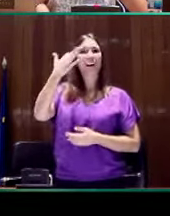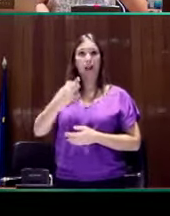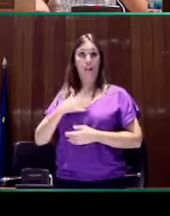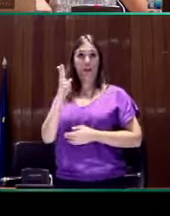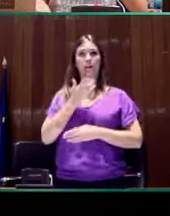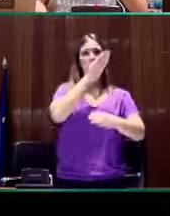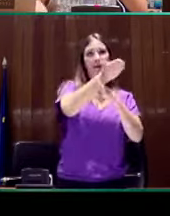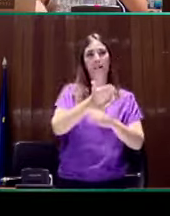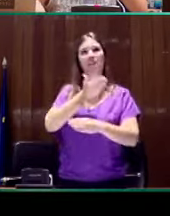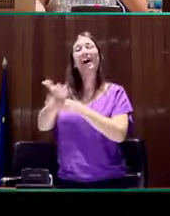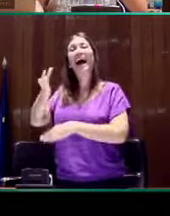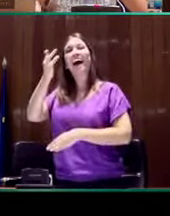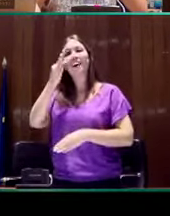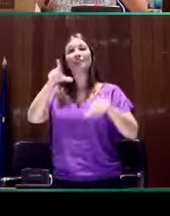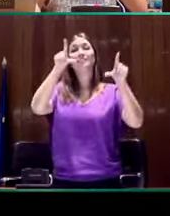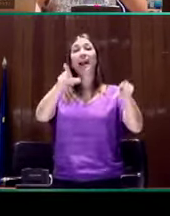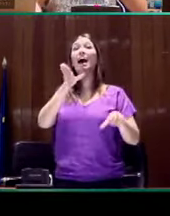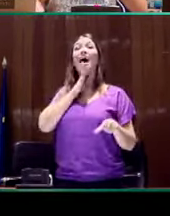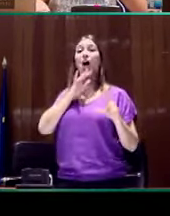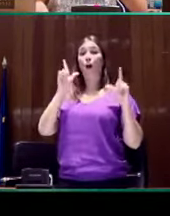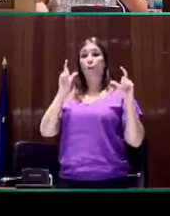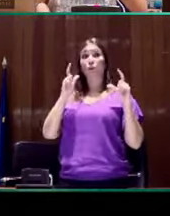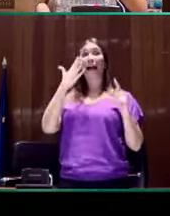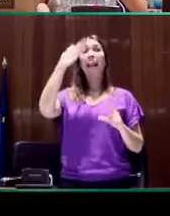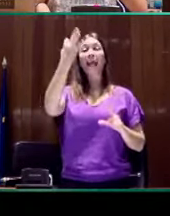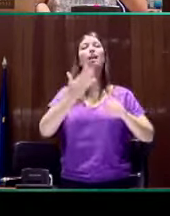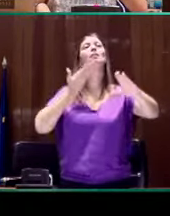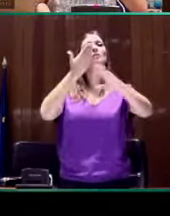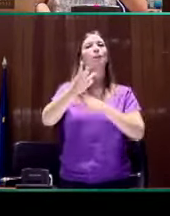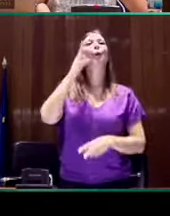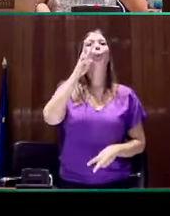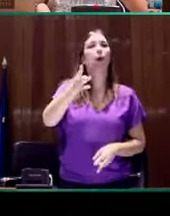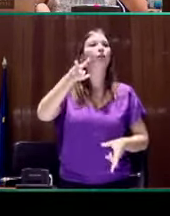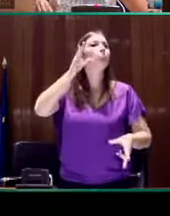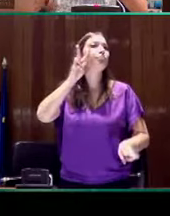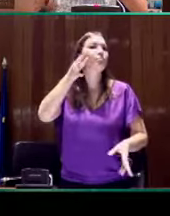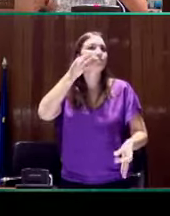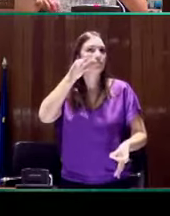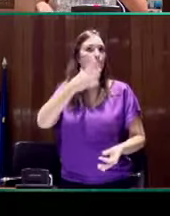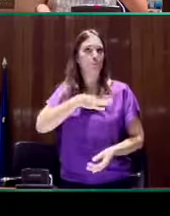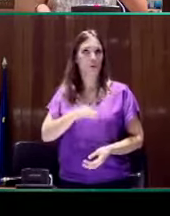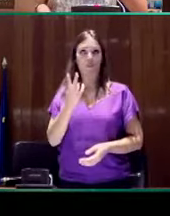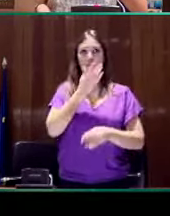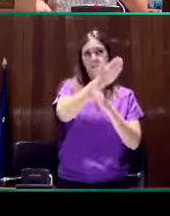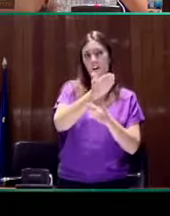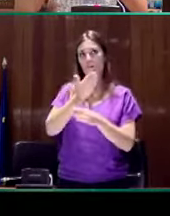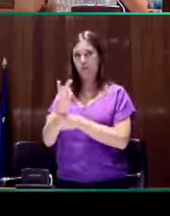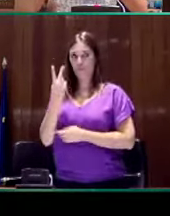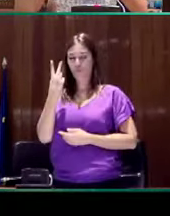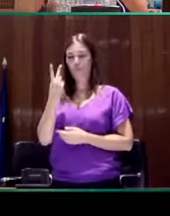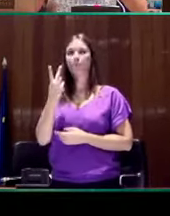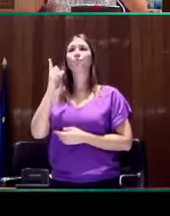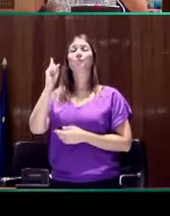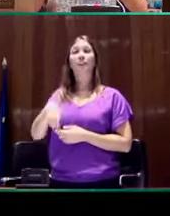de Valladolid, visitando las salas en las que estaban expuestas las imágenes que habíamos cargado en el sistema. Además,